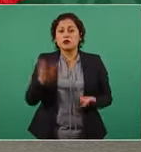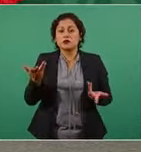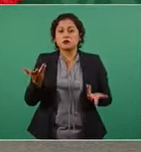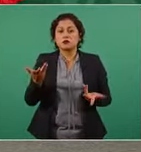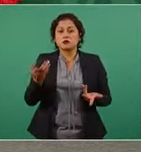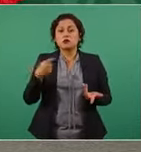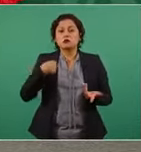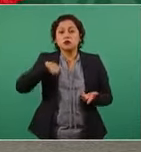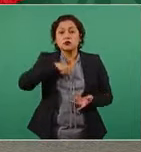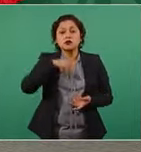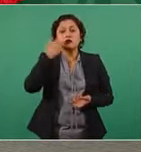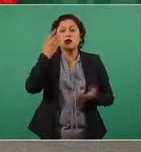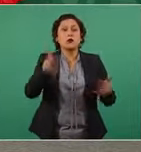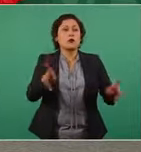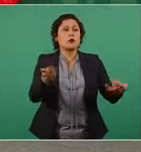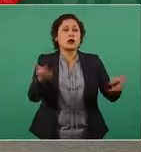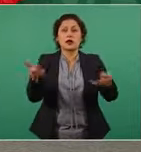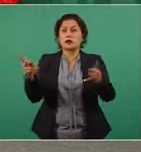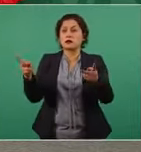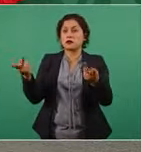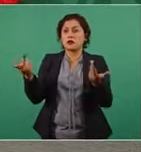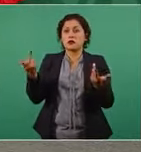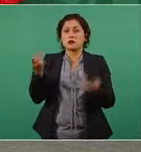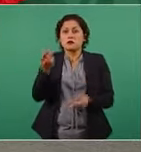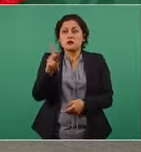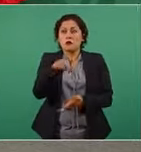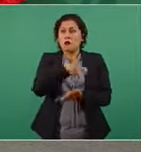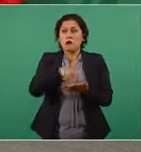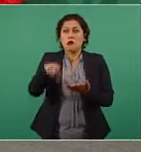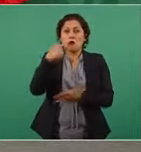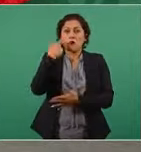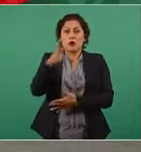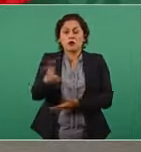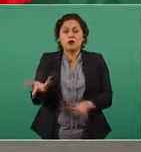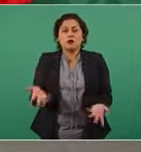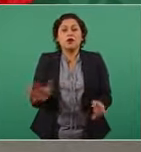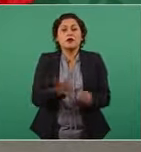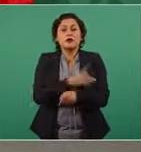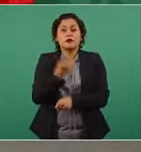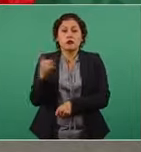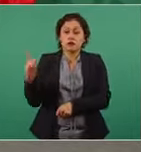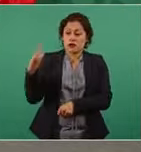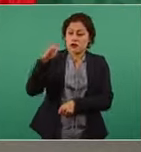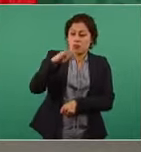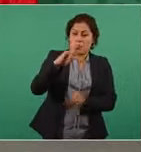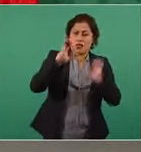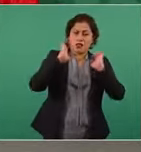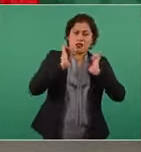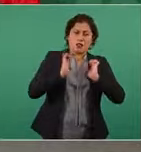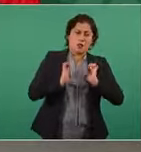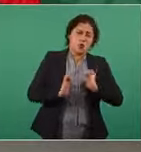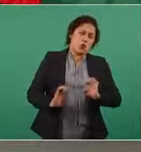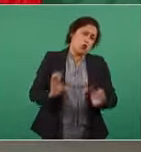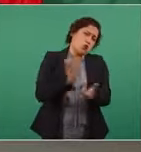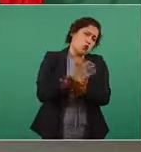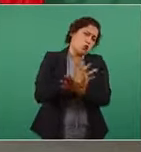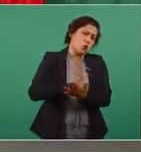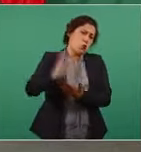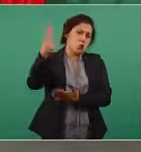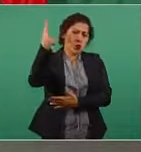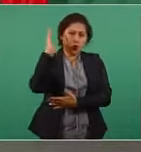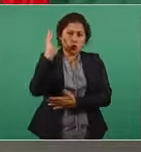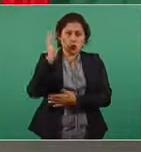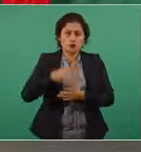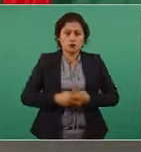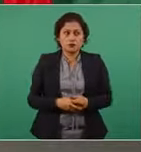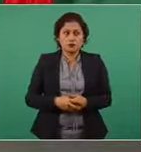compre el avión, porque es tan lujoso, tan lujoso de